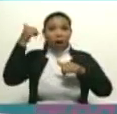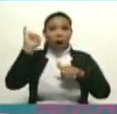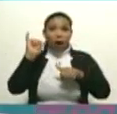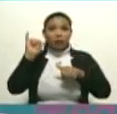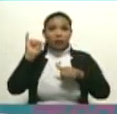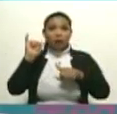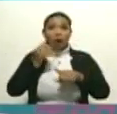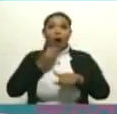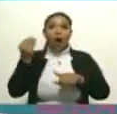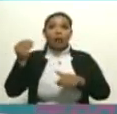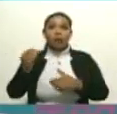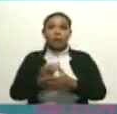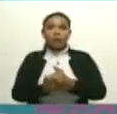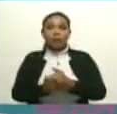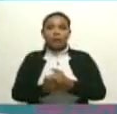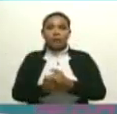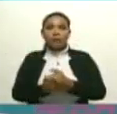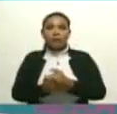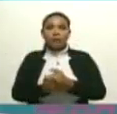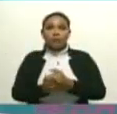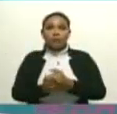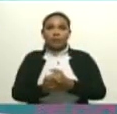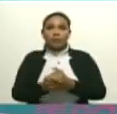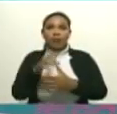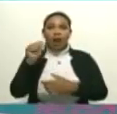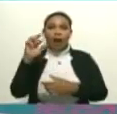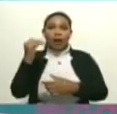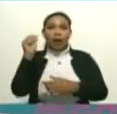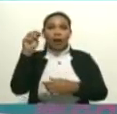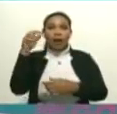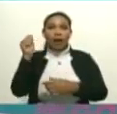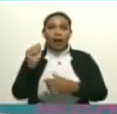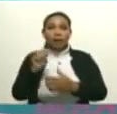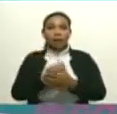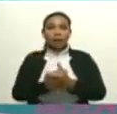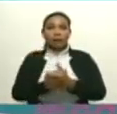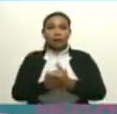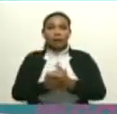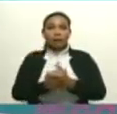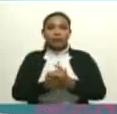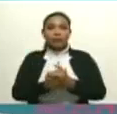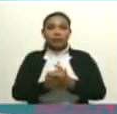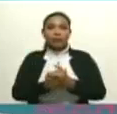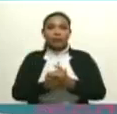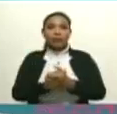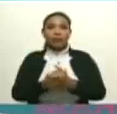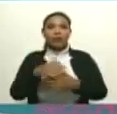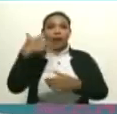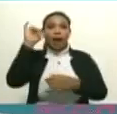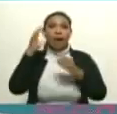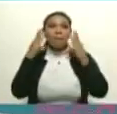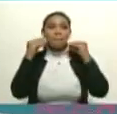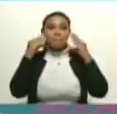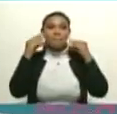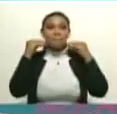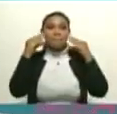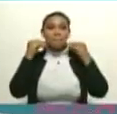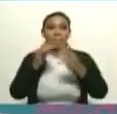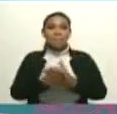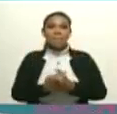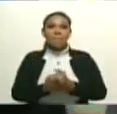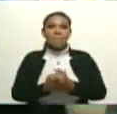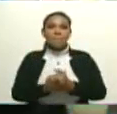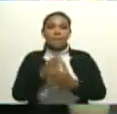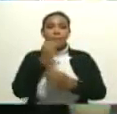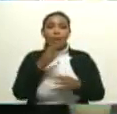joven, Ariana Isabel León Mesa. Ariana, ¿qué me cuentas de tu experiencia en este festival? Buenas